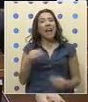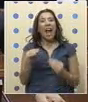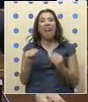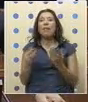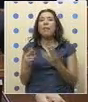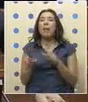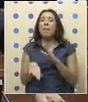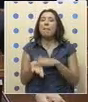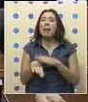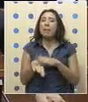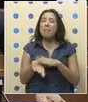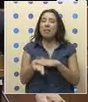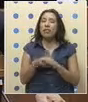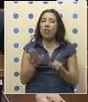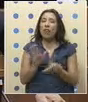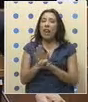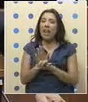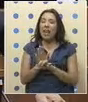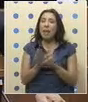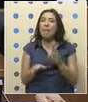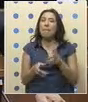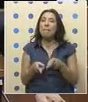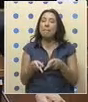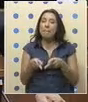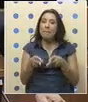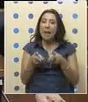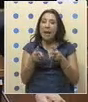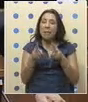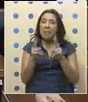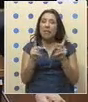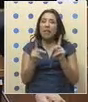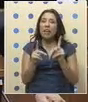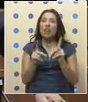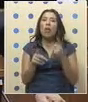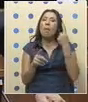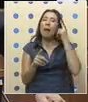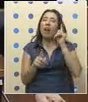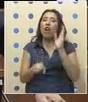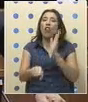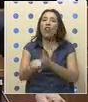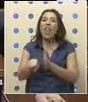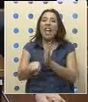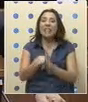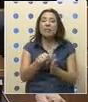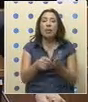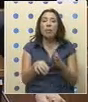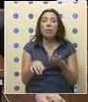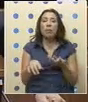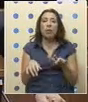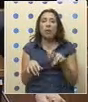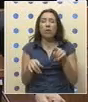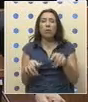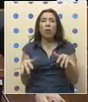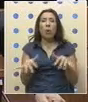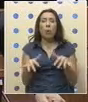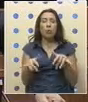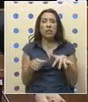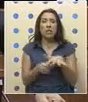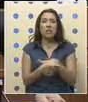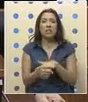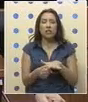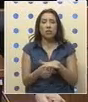de un permiso legal que permite en consecuencia que no haya causal de despido ante el uso de esta situación.